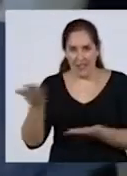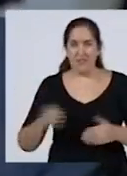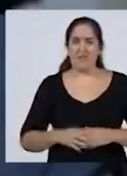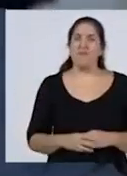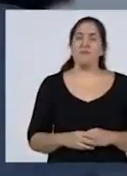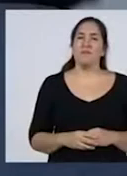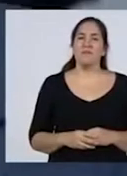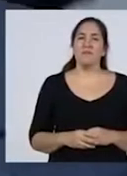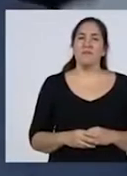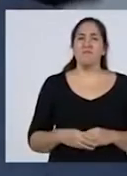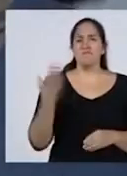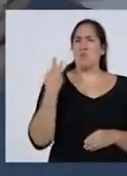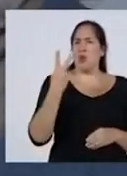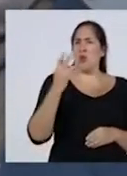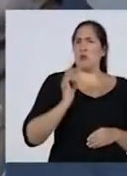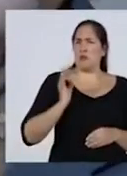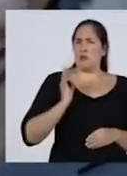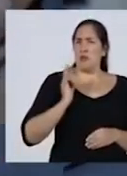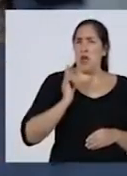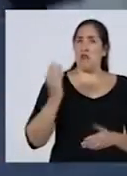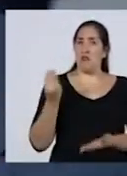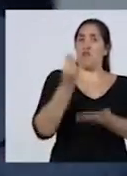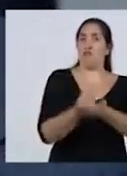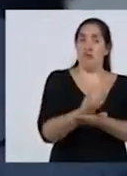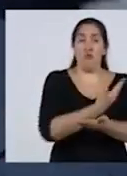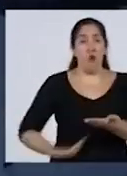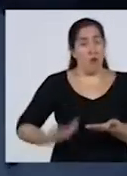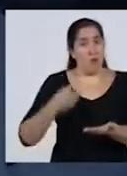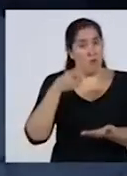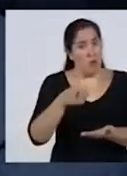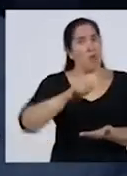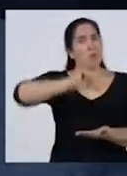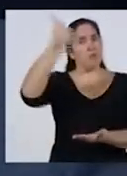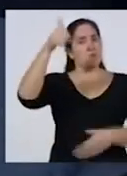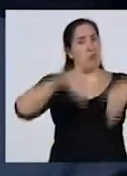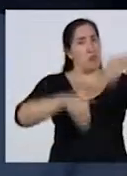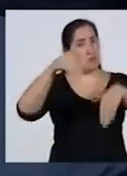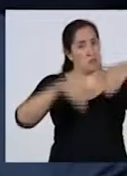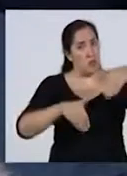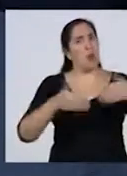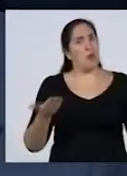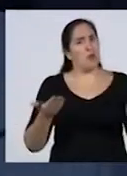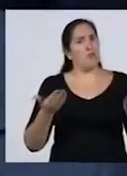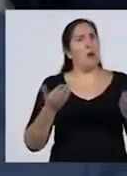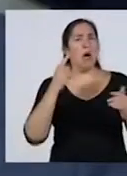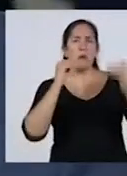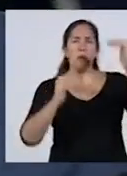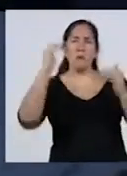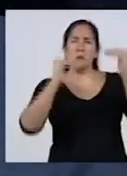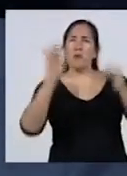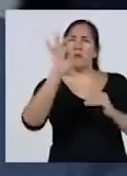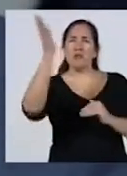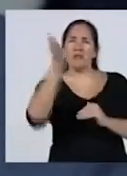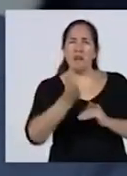Hace dos años y pico asumió el gobierno habiendo ganado las elecciones, muy ajustadamente, por supuesto.